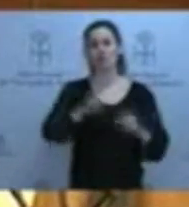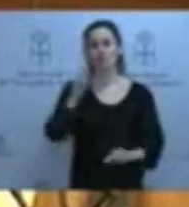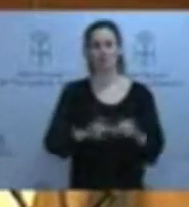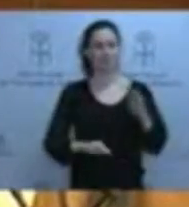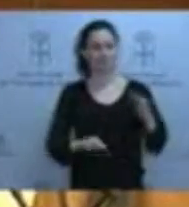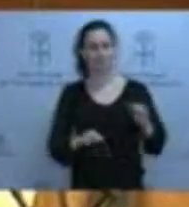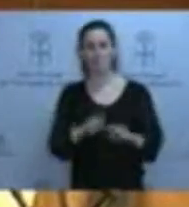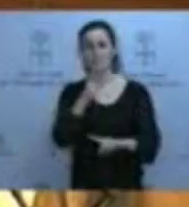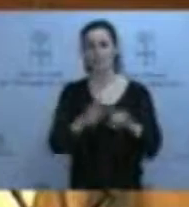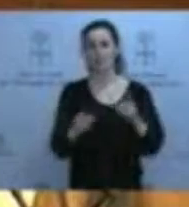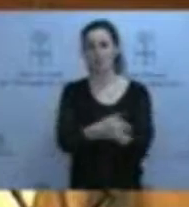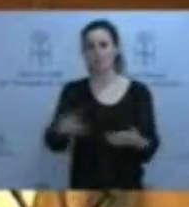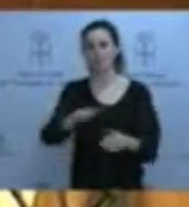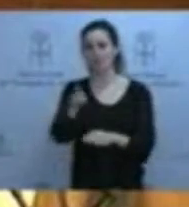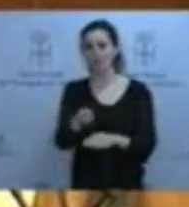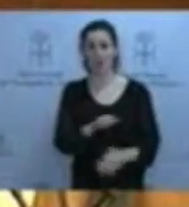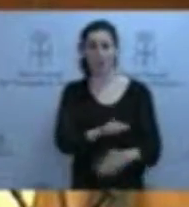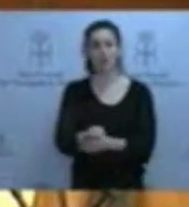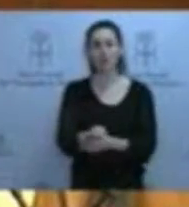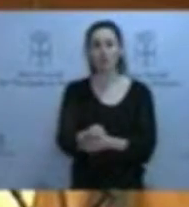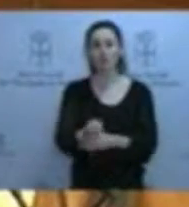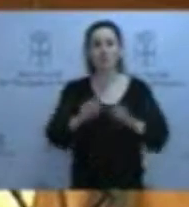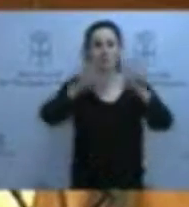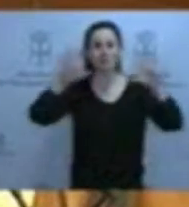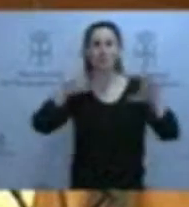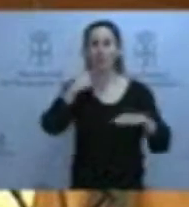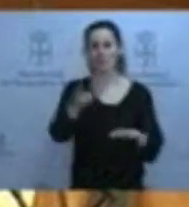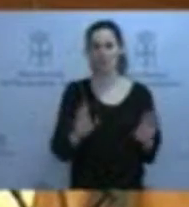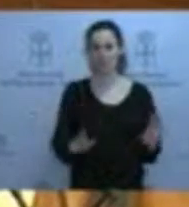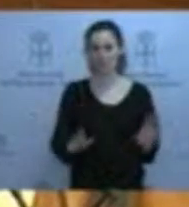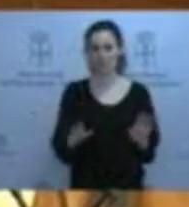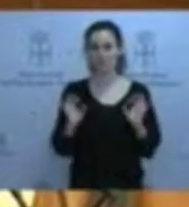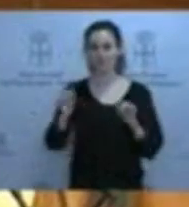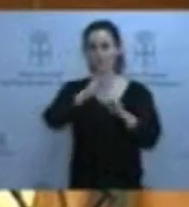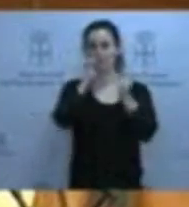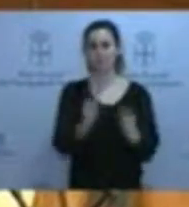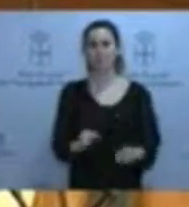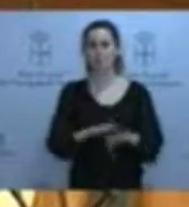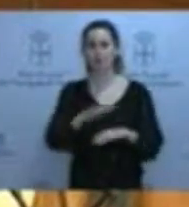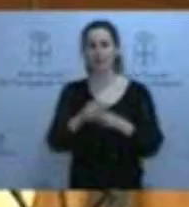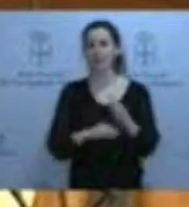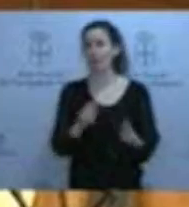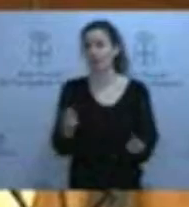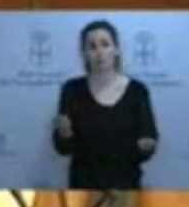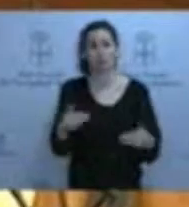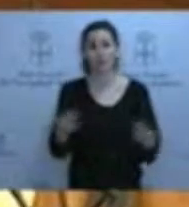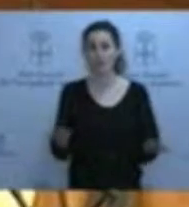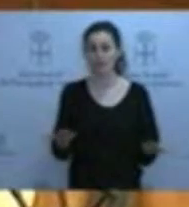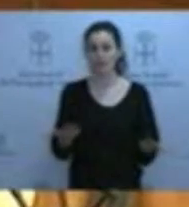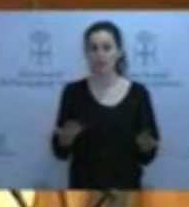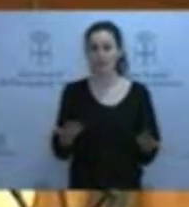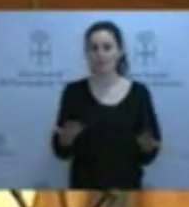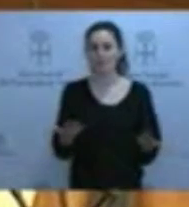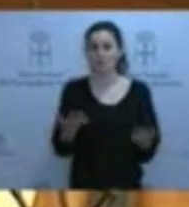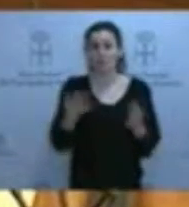medio millón de euros, pero también lo hemos dicho claramente. No tenemos presupuesto para abordarlo y además no podemos abordarlo en